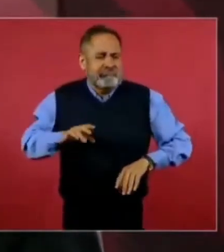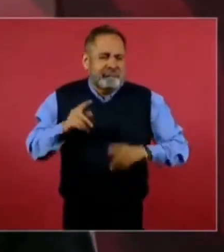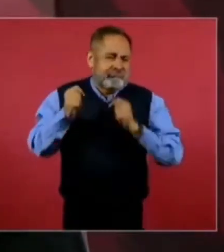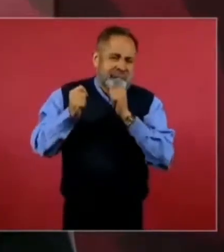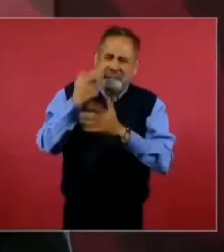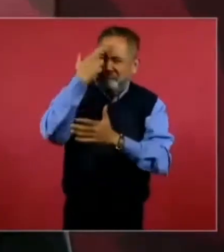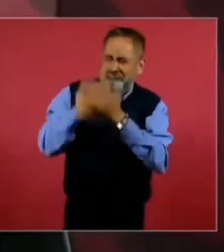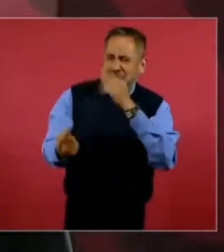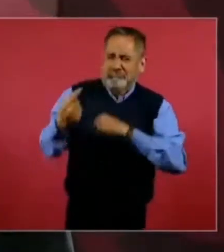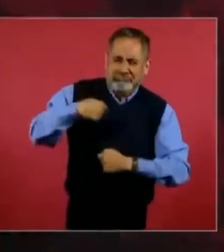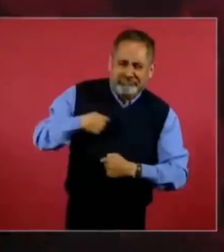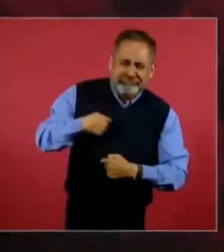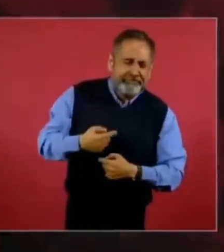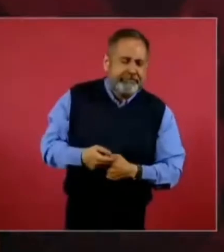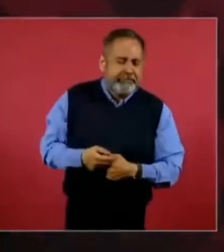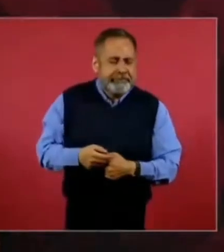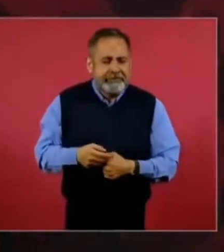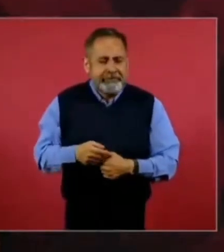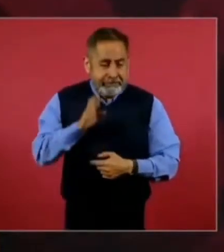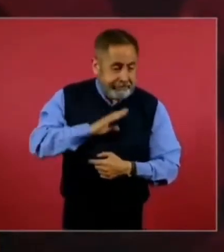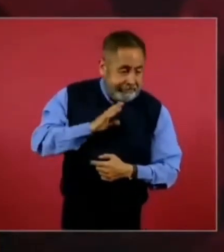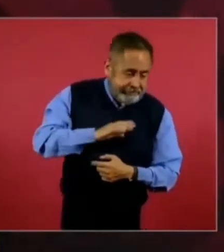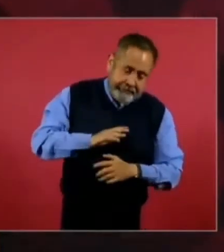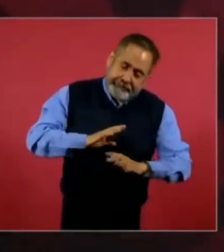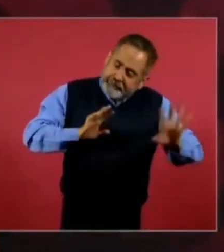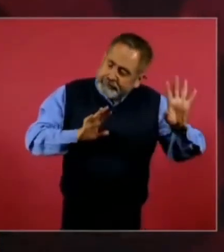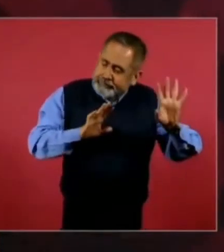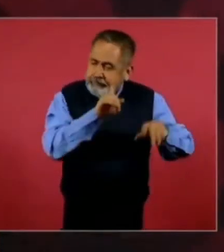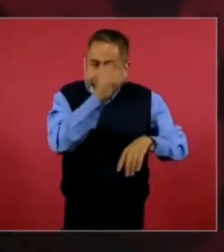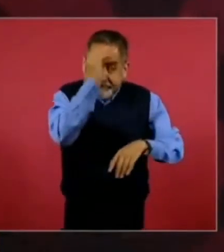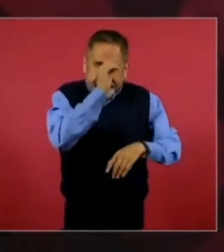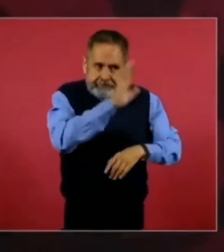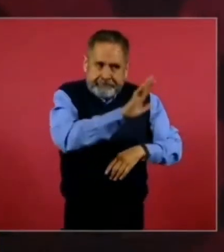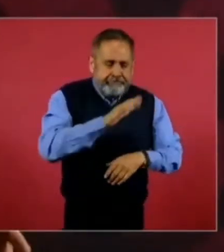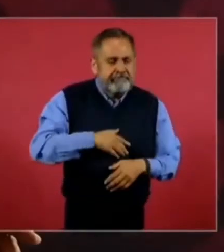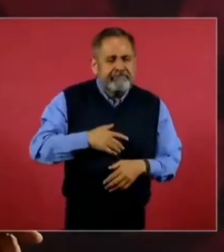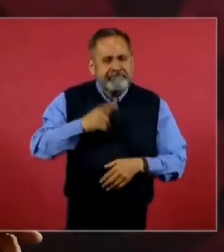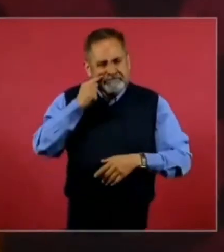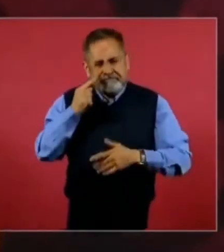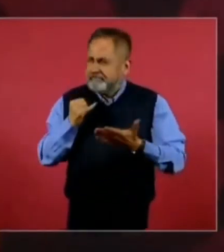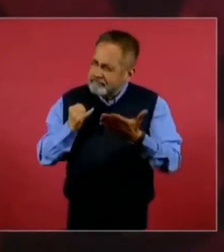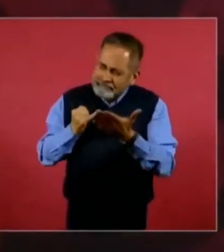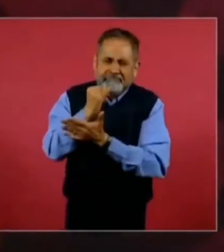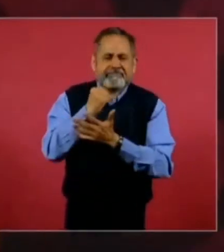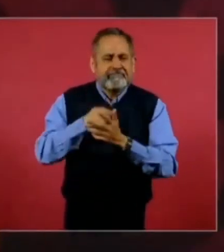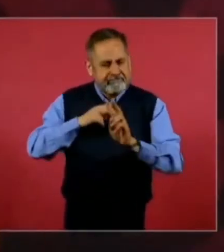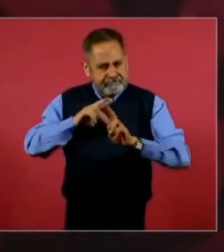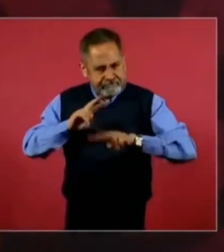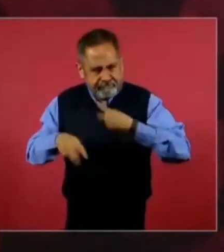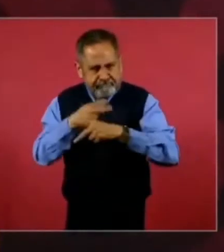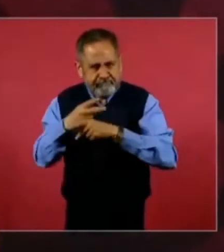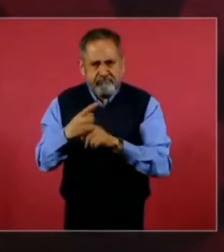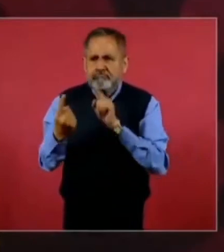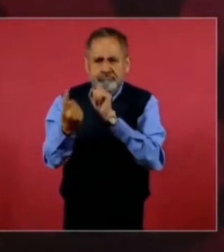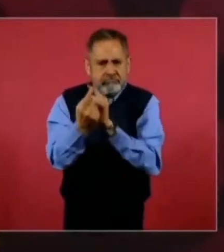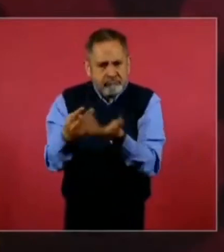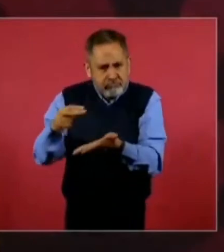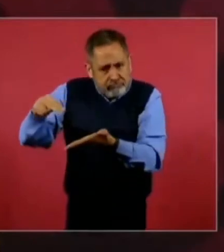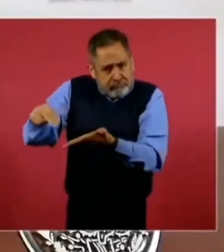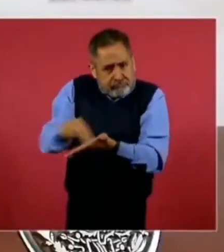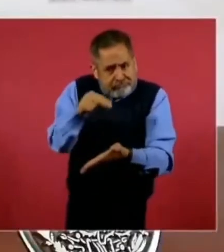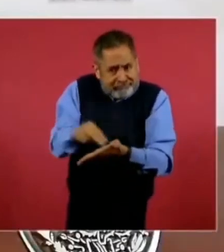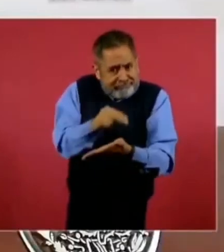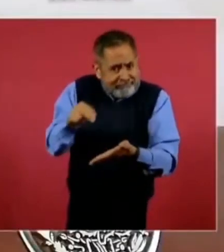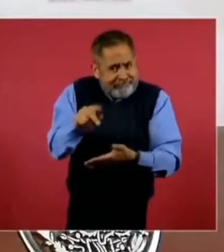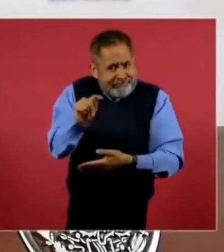mal en ese encuentro, decidí ir porque íbamos a firmar el tratado.